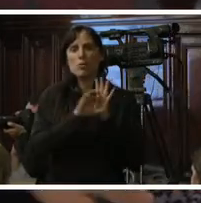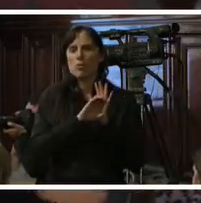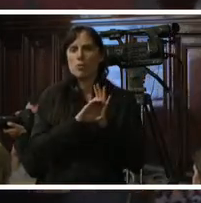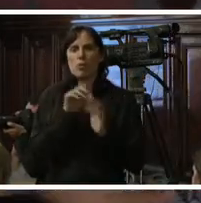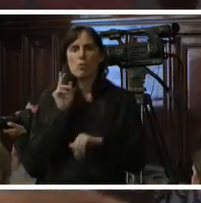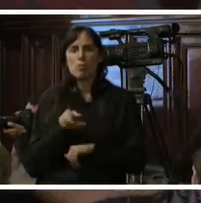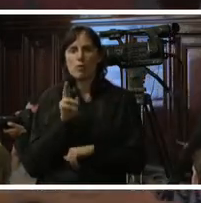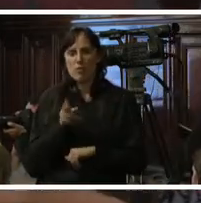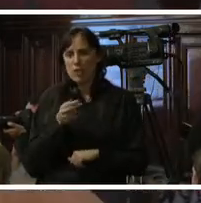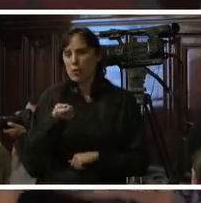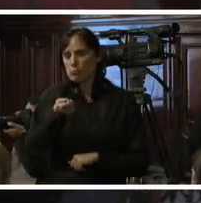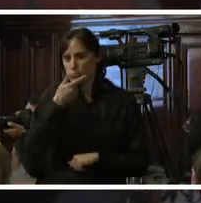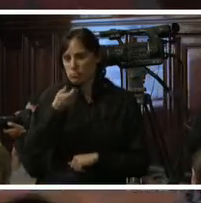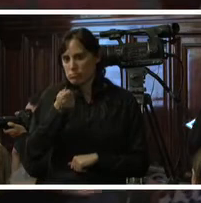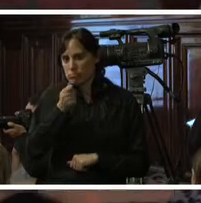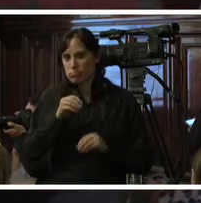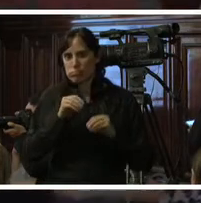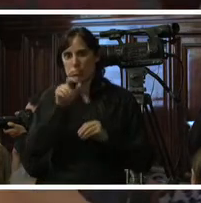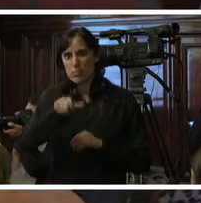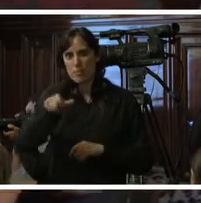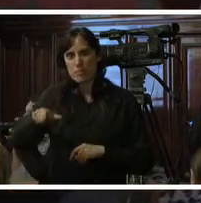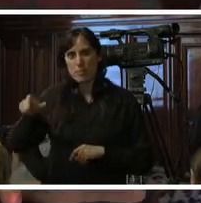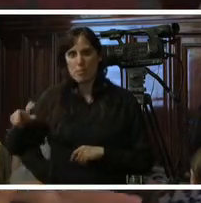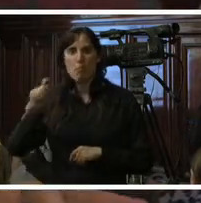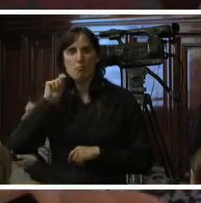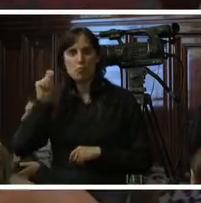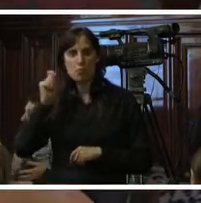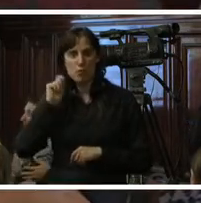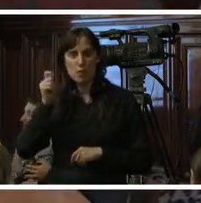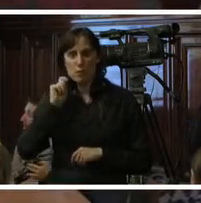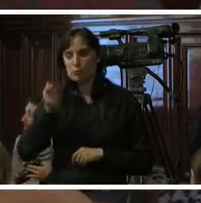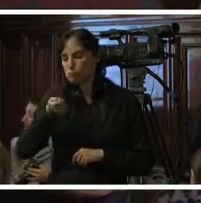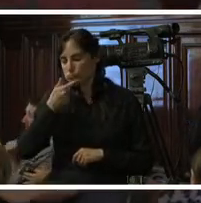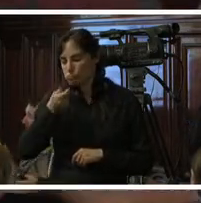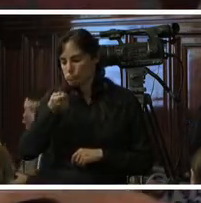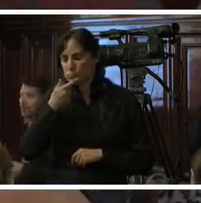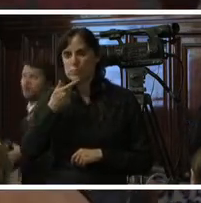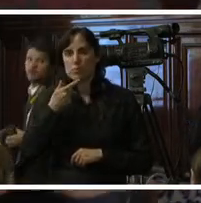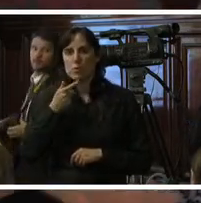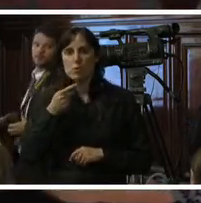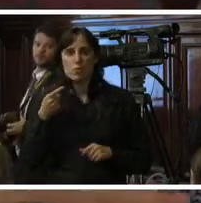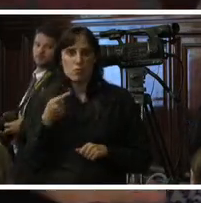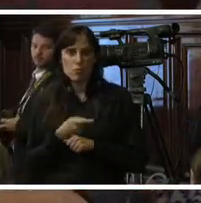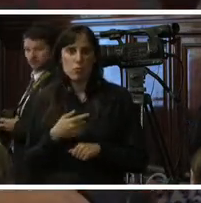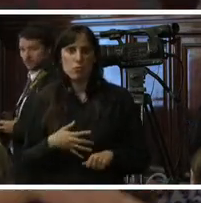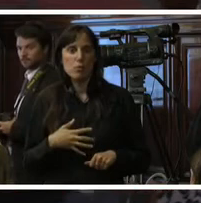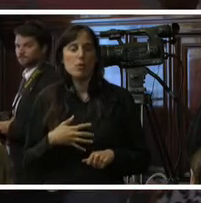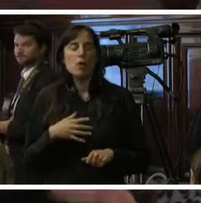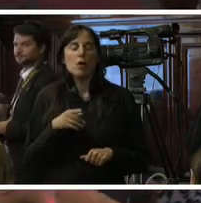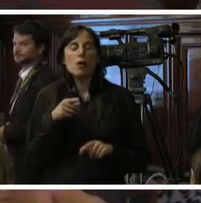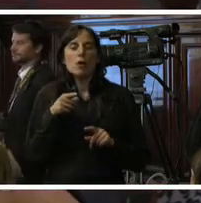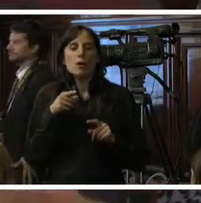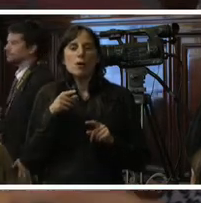gratuita de la anticonceptural de emergencia en los establecimientos públicos debido a la declaratoria de emergencia por SICA